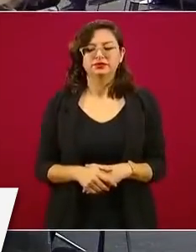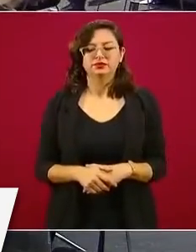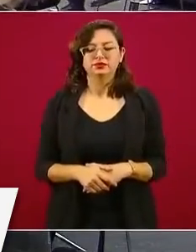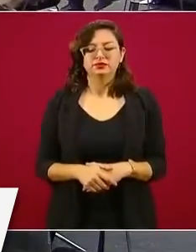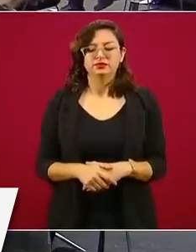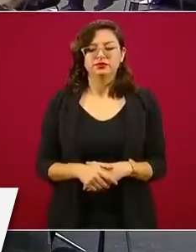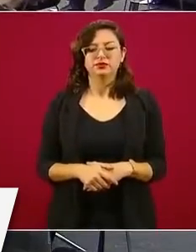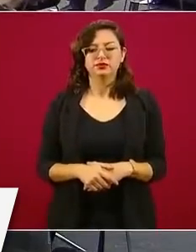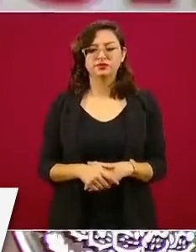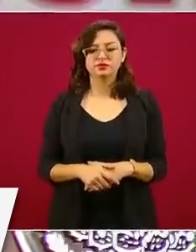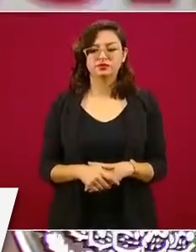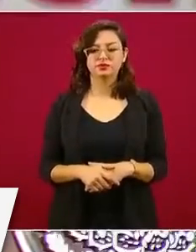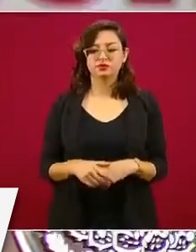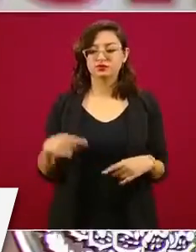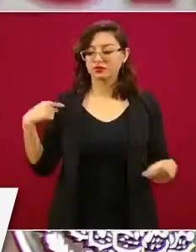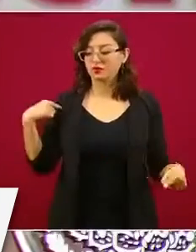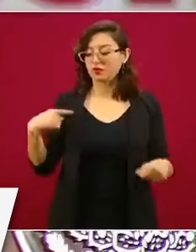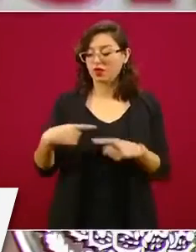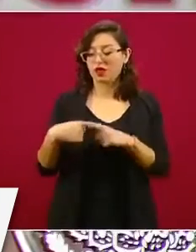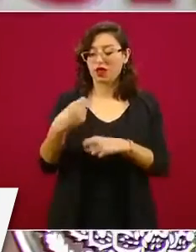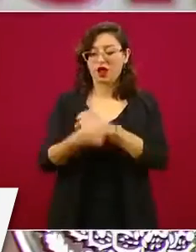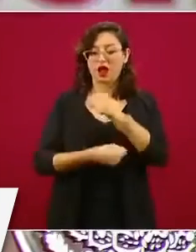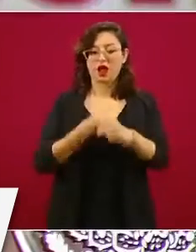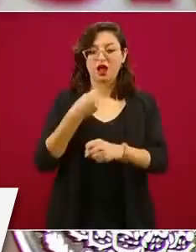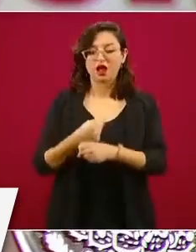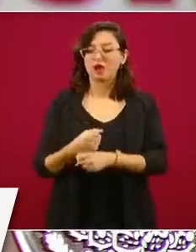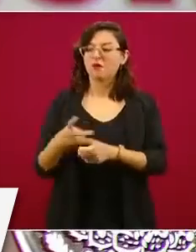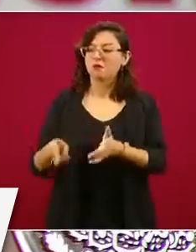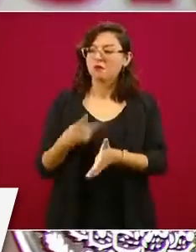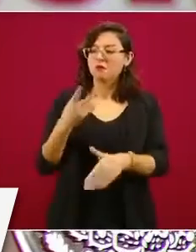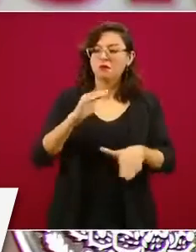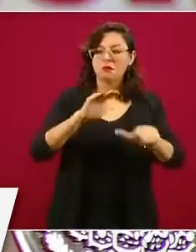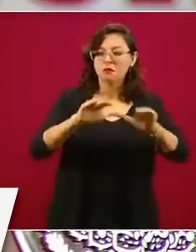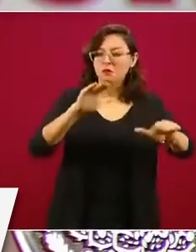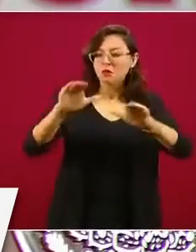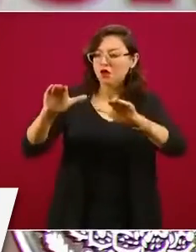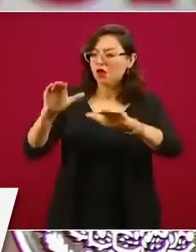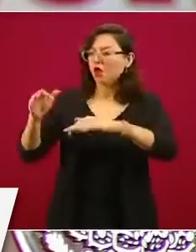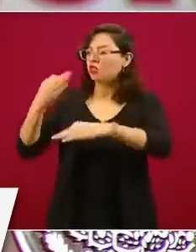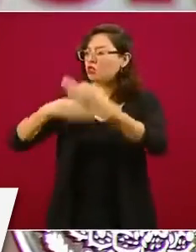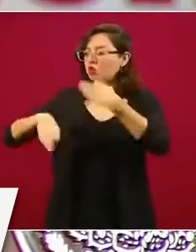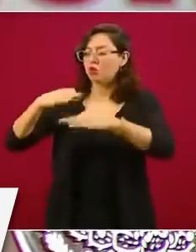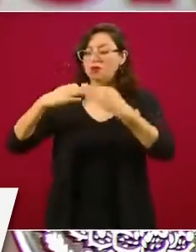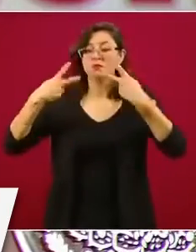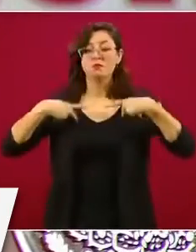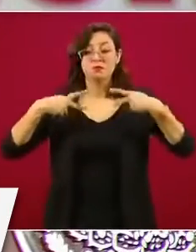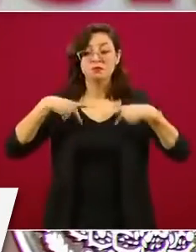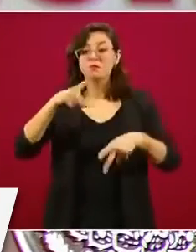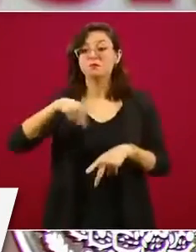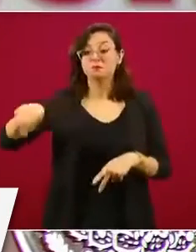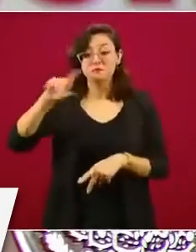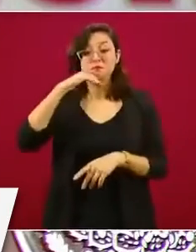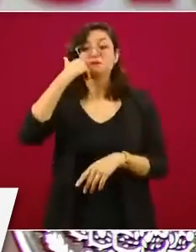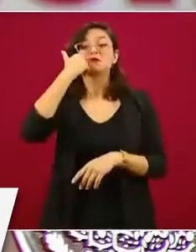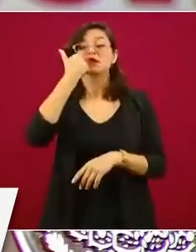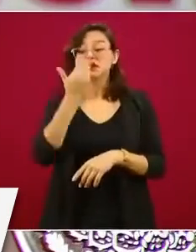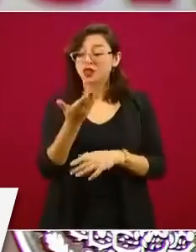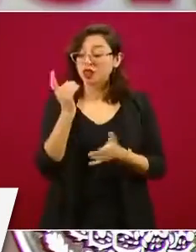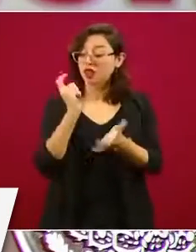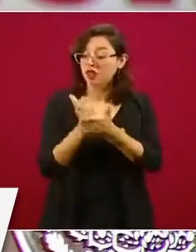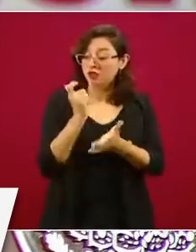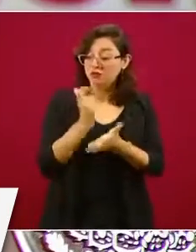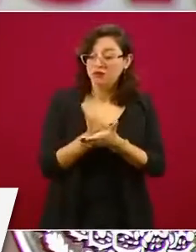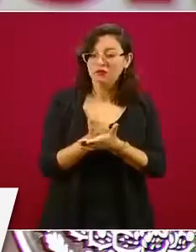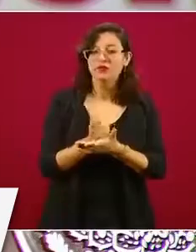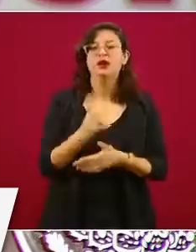que ha hecho el SAT todo este año ha sido de invitación a todo el contribuyente que se pueda o se quiera regularizar, se le ha